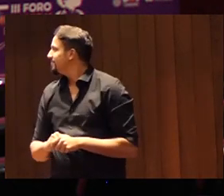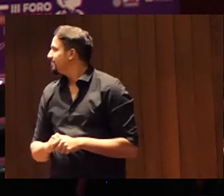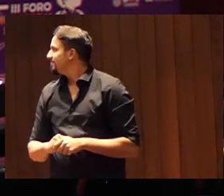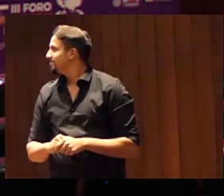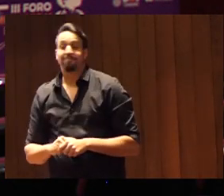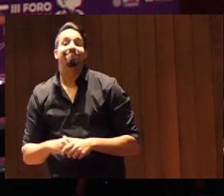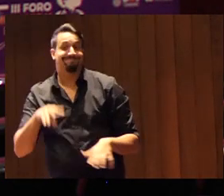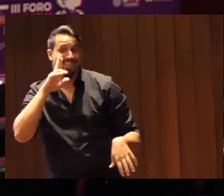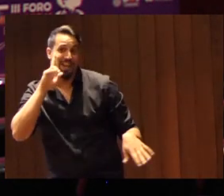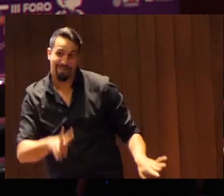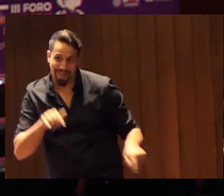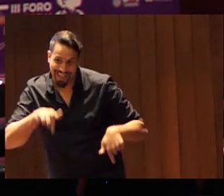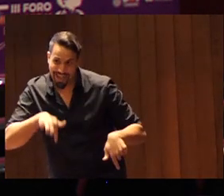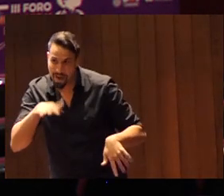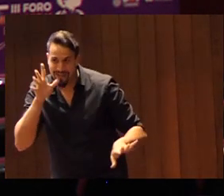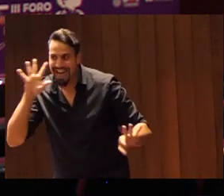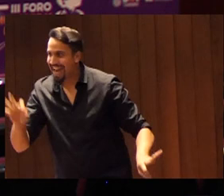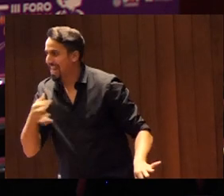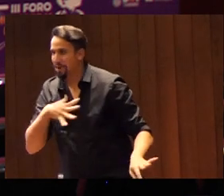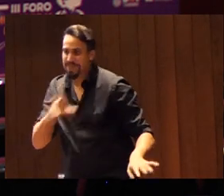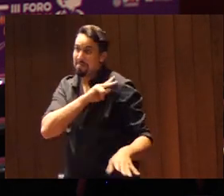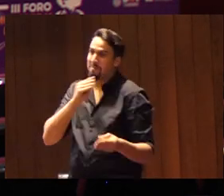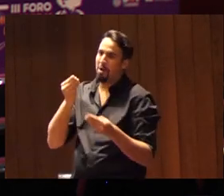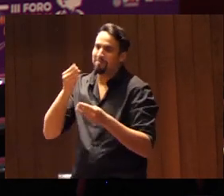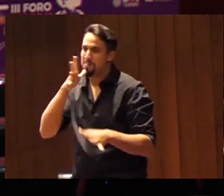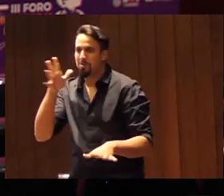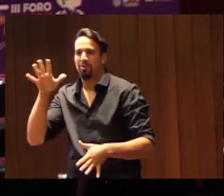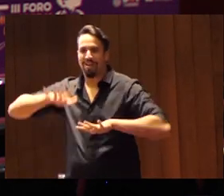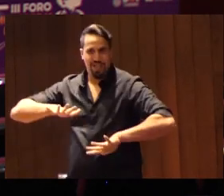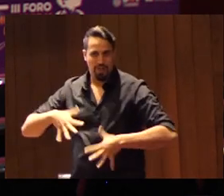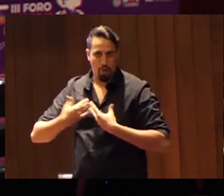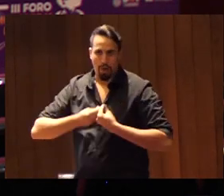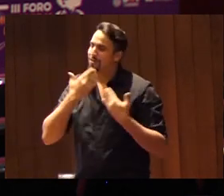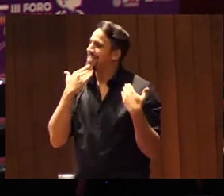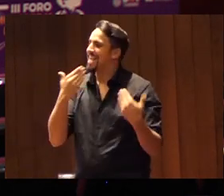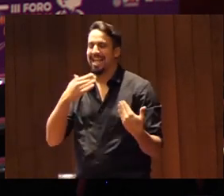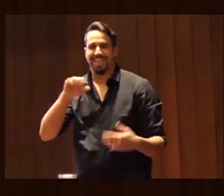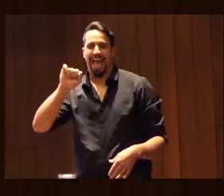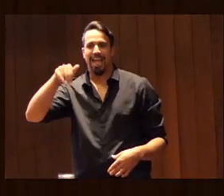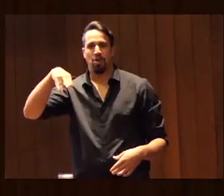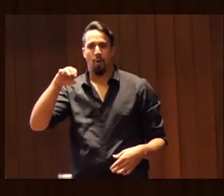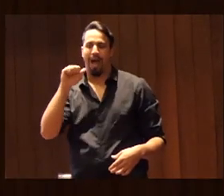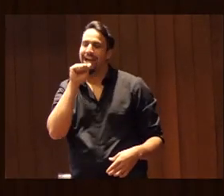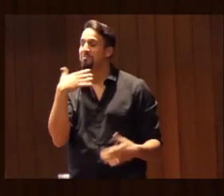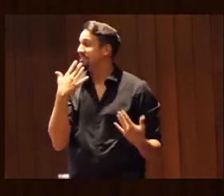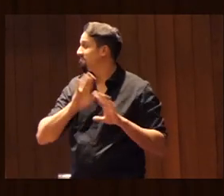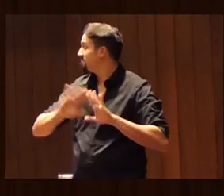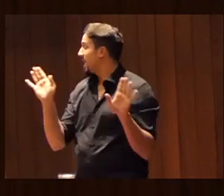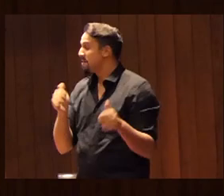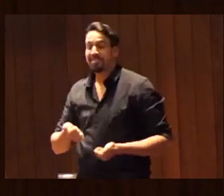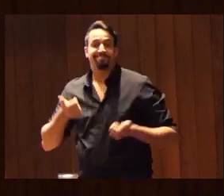Se lo reconocemos desde aquí porque no ha podido ir a retirarlo precisamente por estar entre nosotros. Muchas gracias, Ainhoa. Pues sin más, Ainhoa.